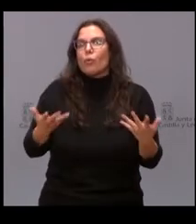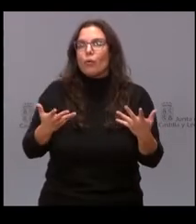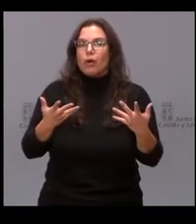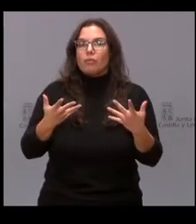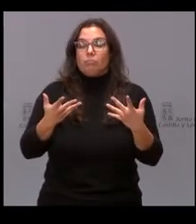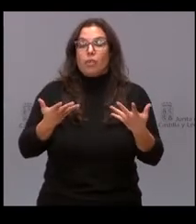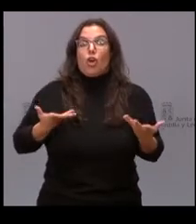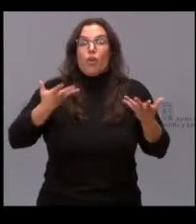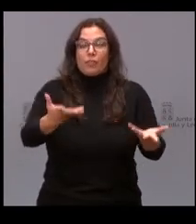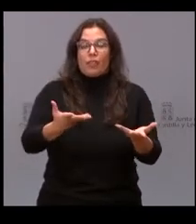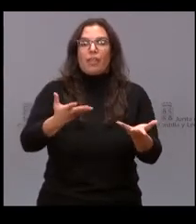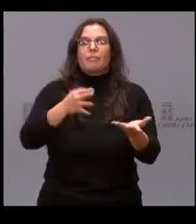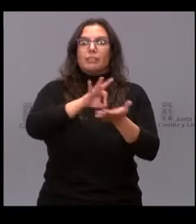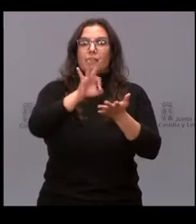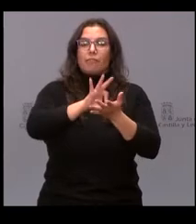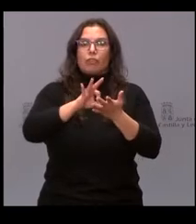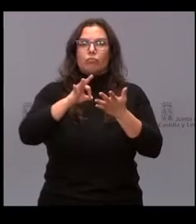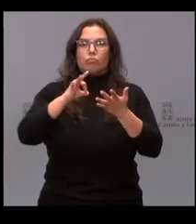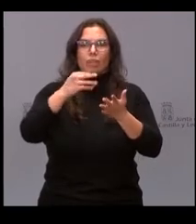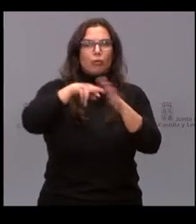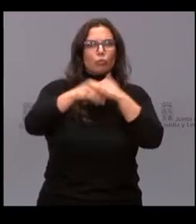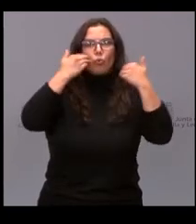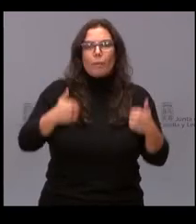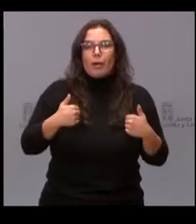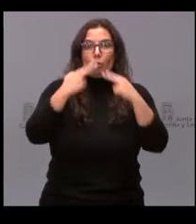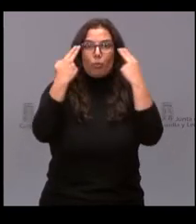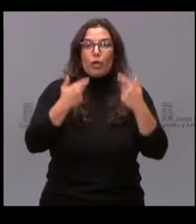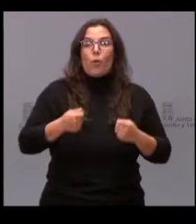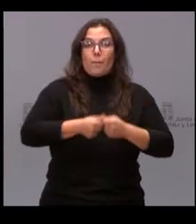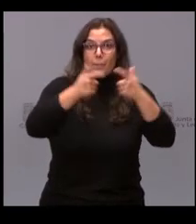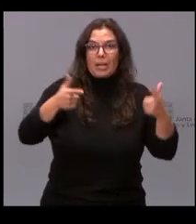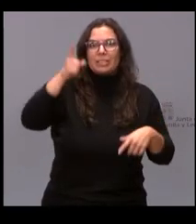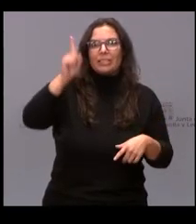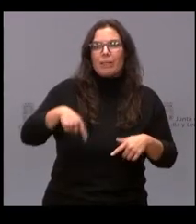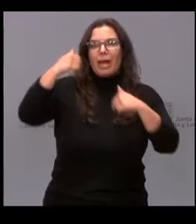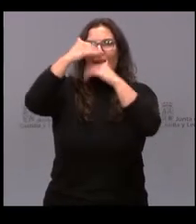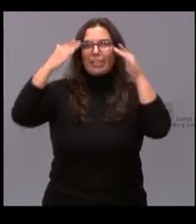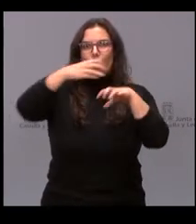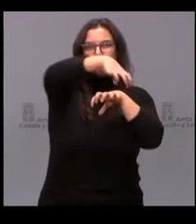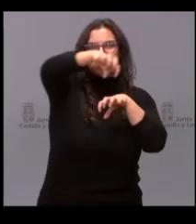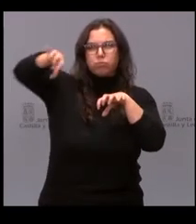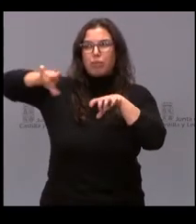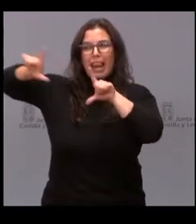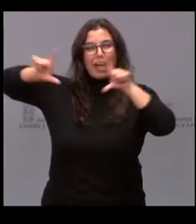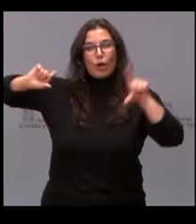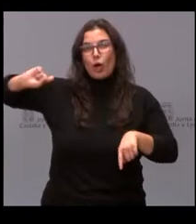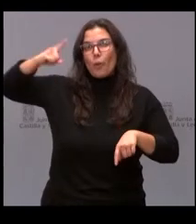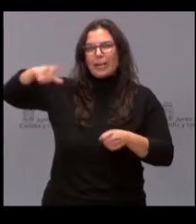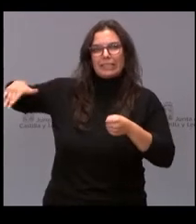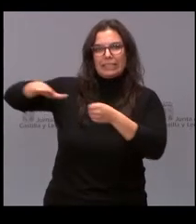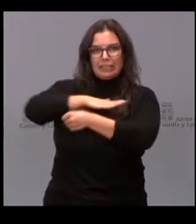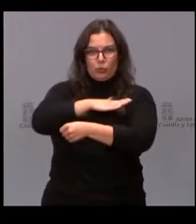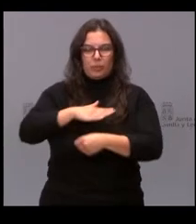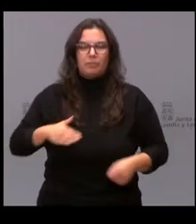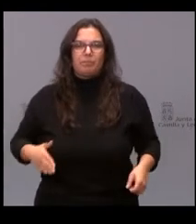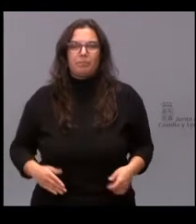dotación de los medios humanos públicos y dar prioridad en la atención periférica en las unidades más alejadas de las capitales